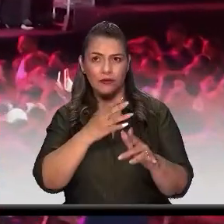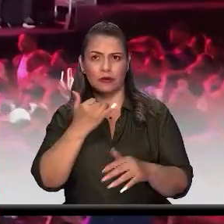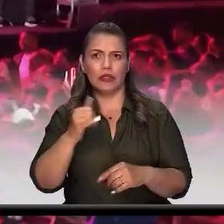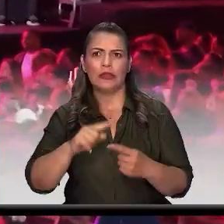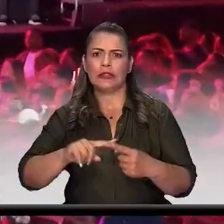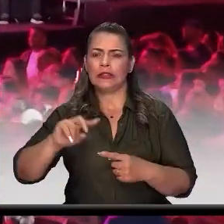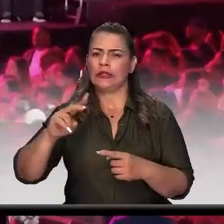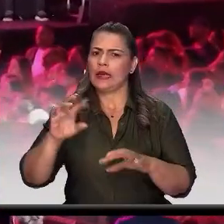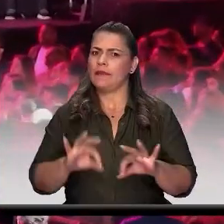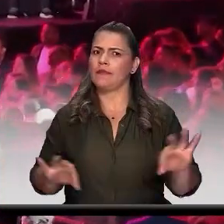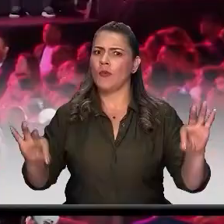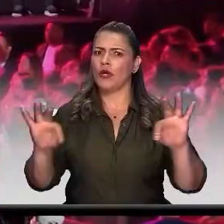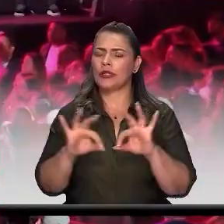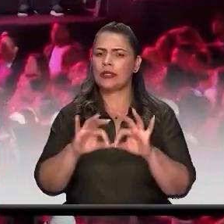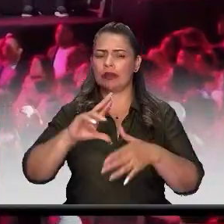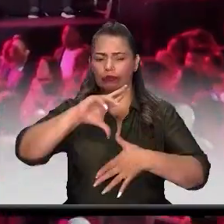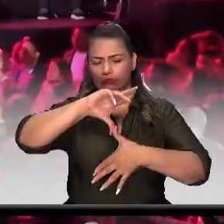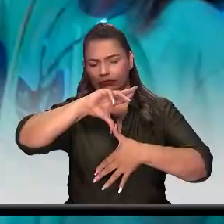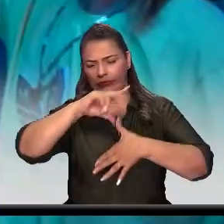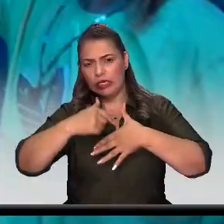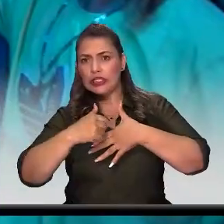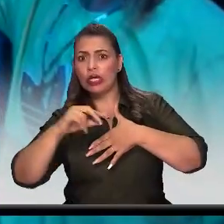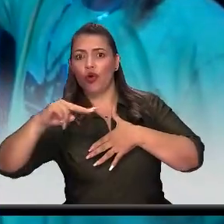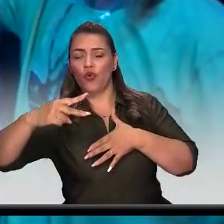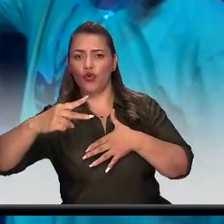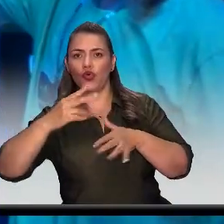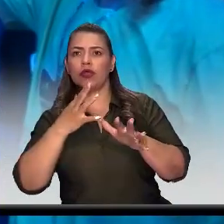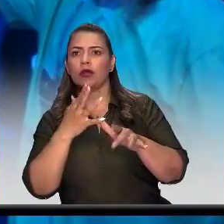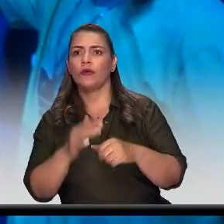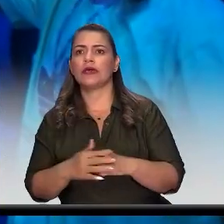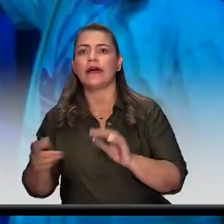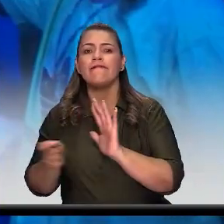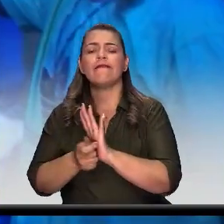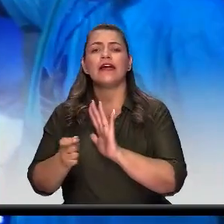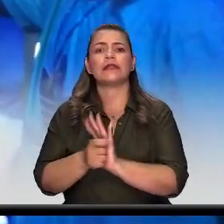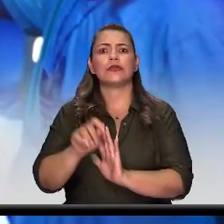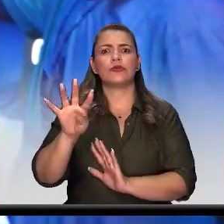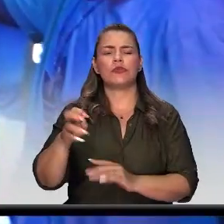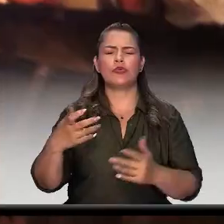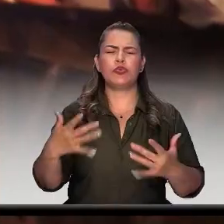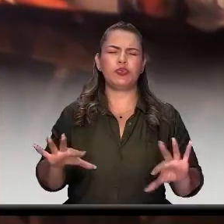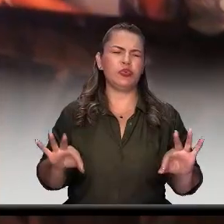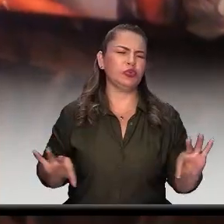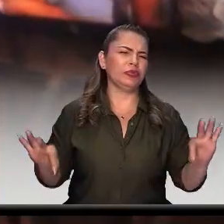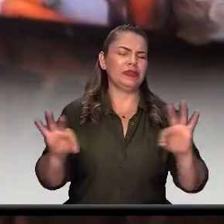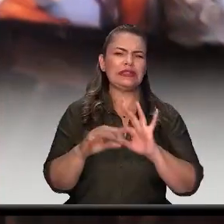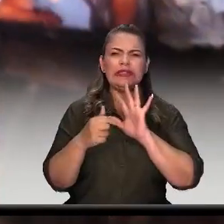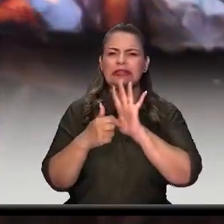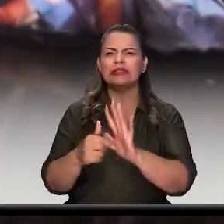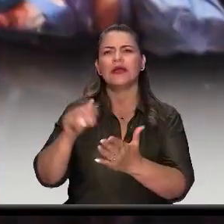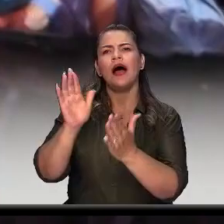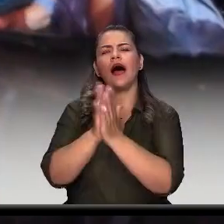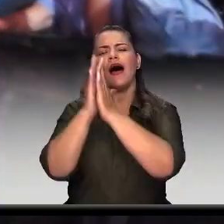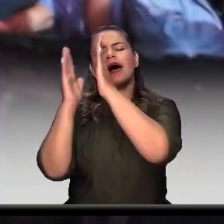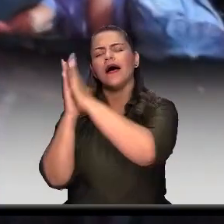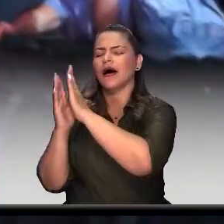importante de Latinoamérica. En su novena versión llegó más grandioso que nunca en una alabanza a Dios.